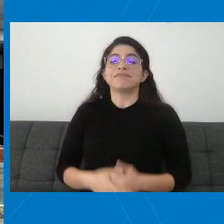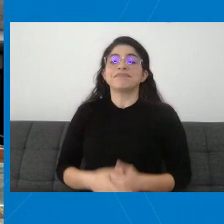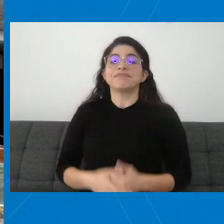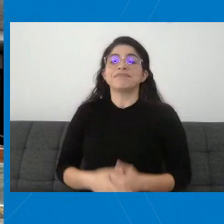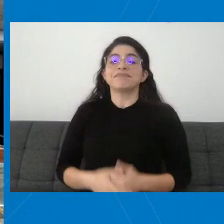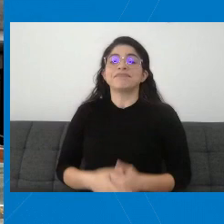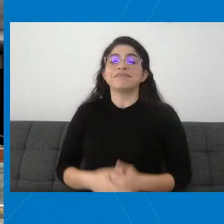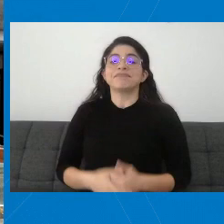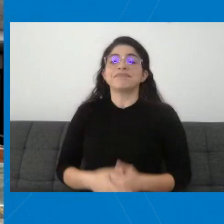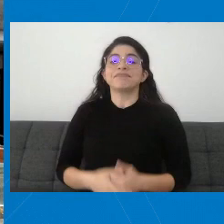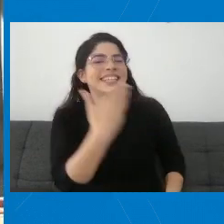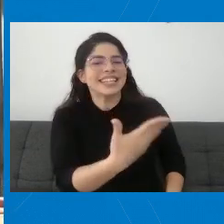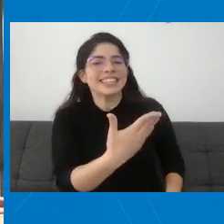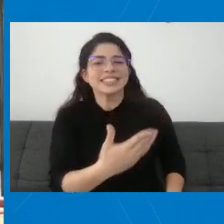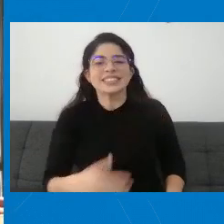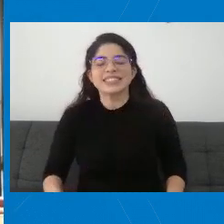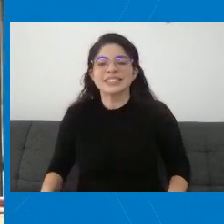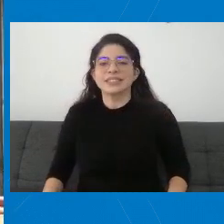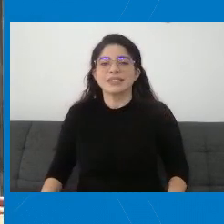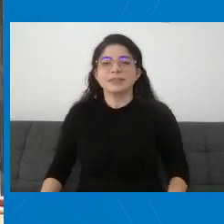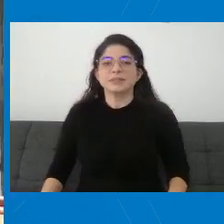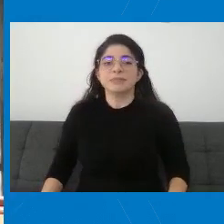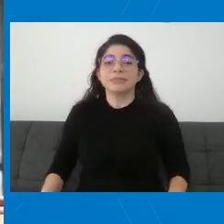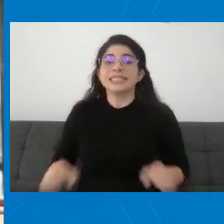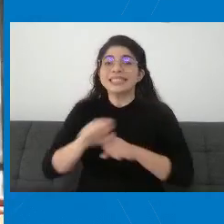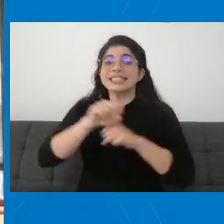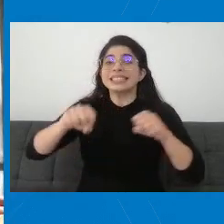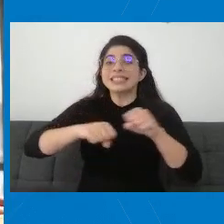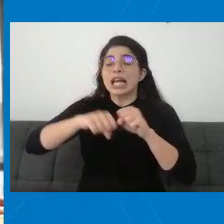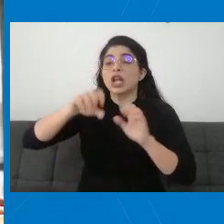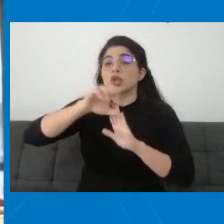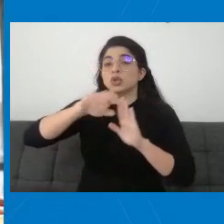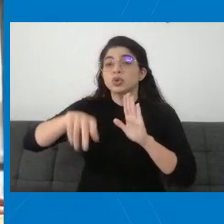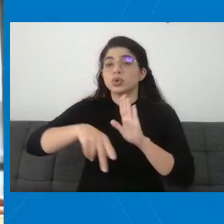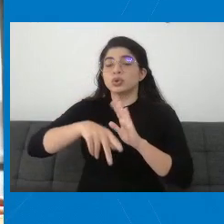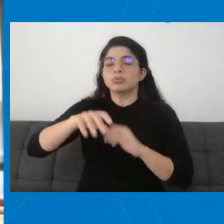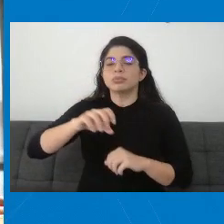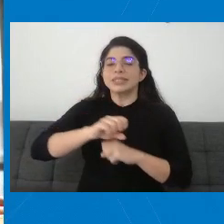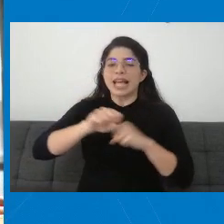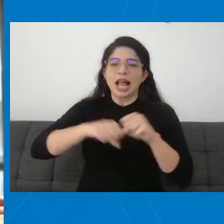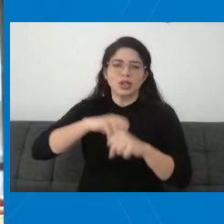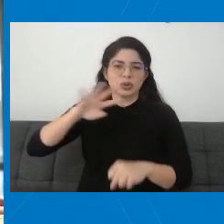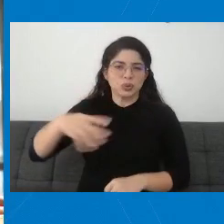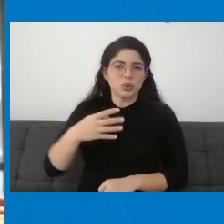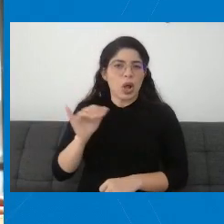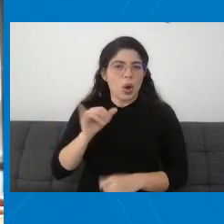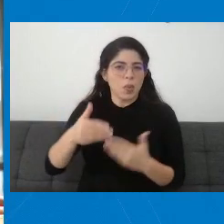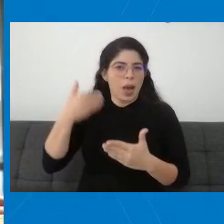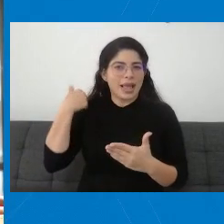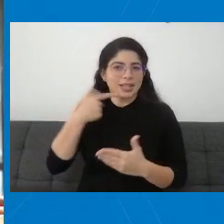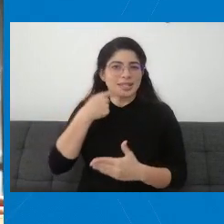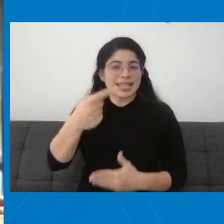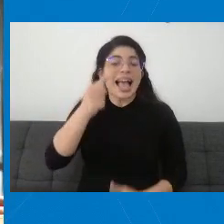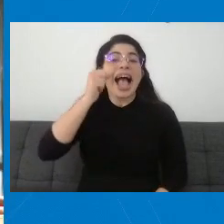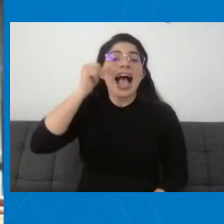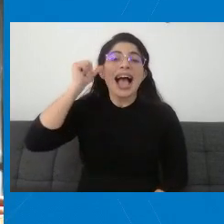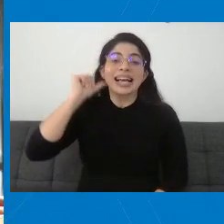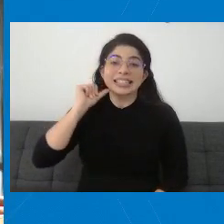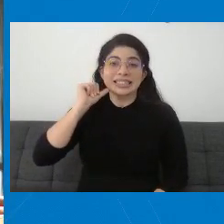Muchas gracias. La sala constitucional, como mencioné anteriormente, el día de ayer,